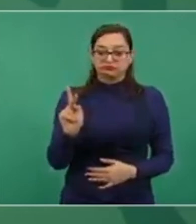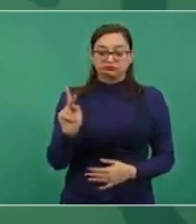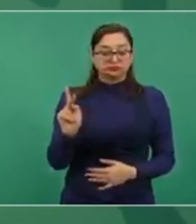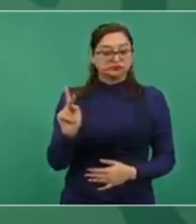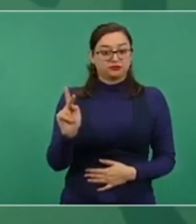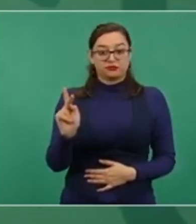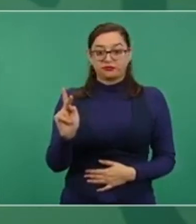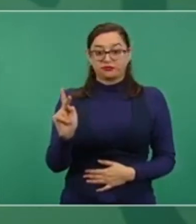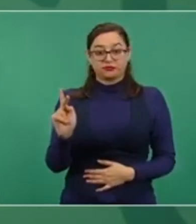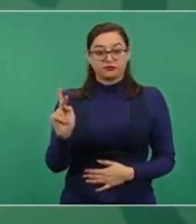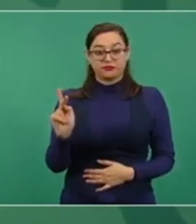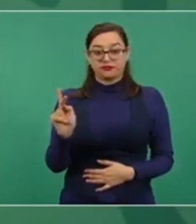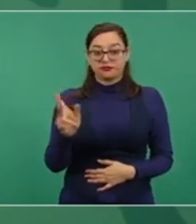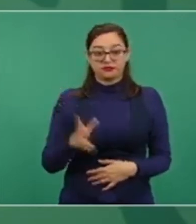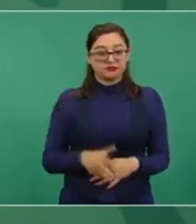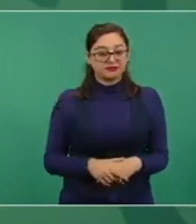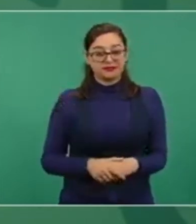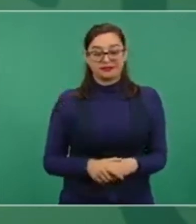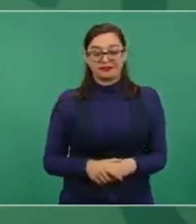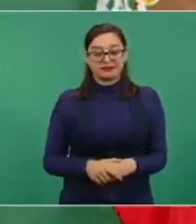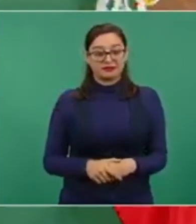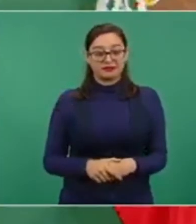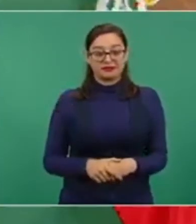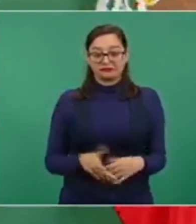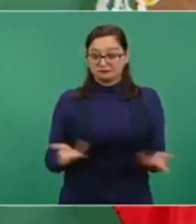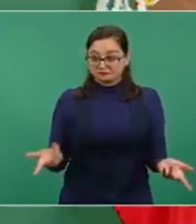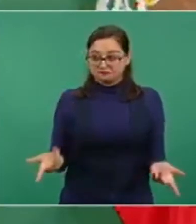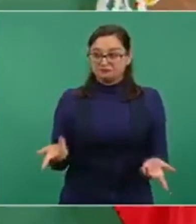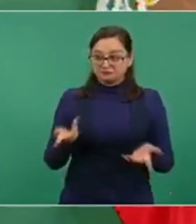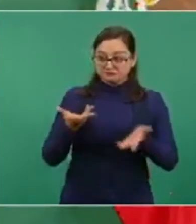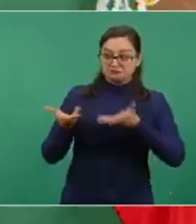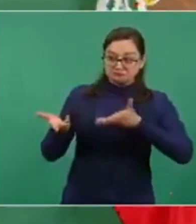pero con el que se podía tratar.